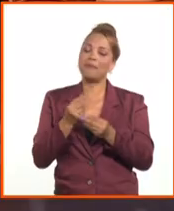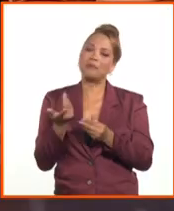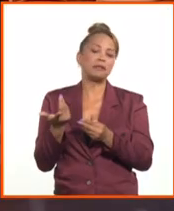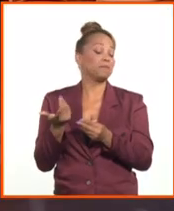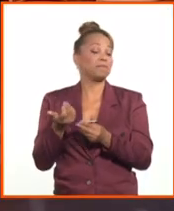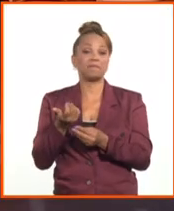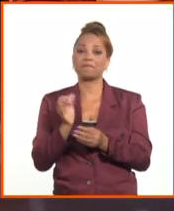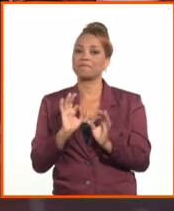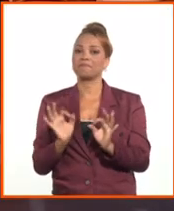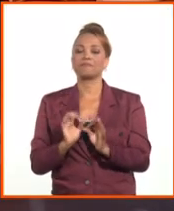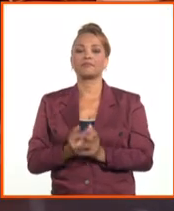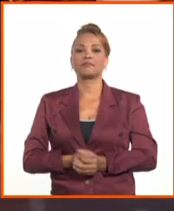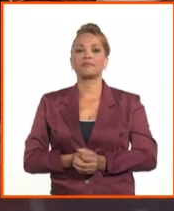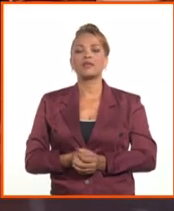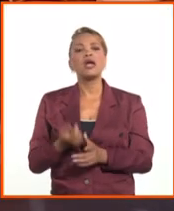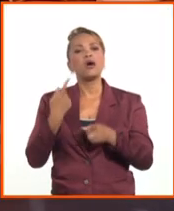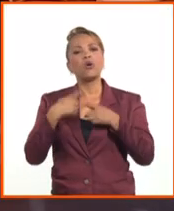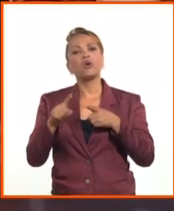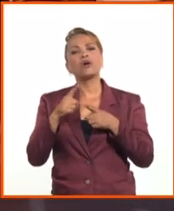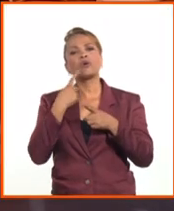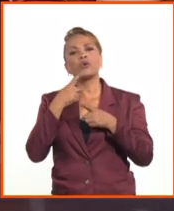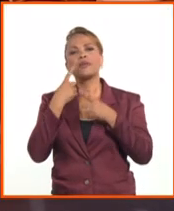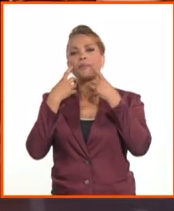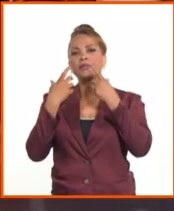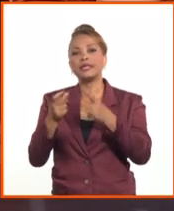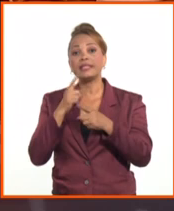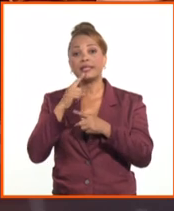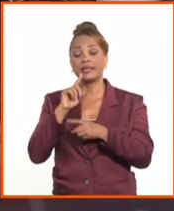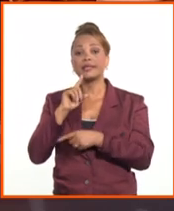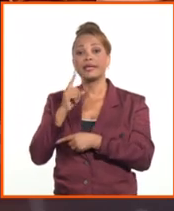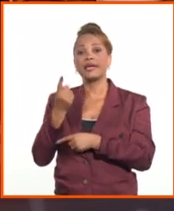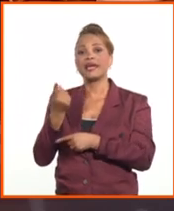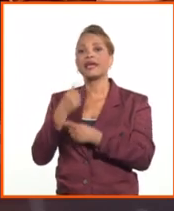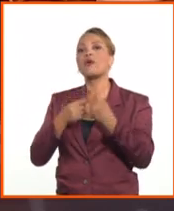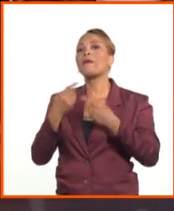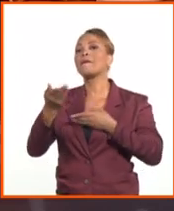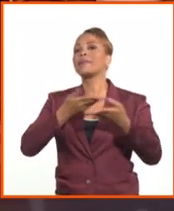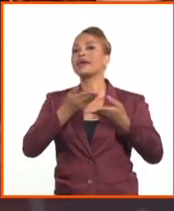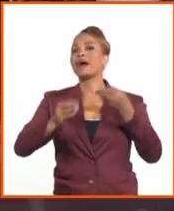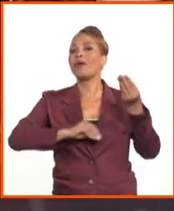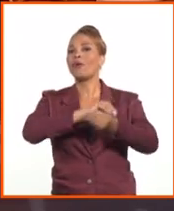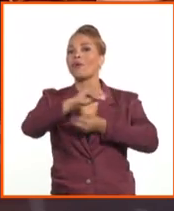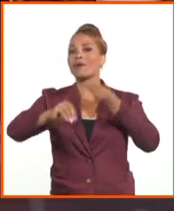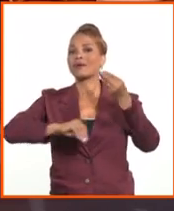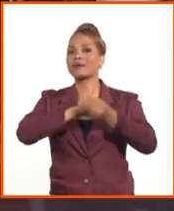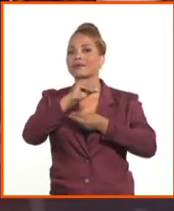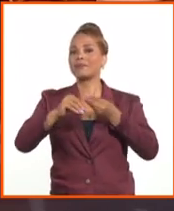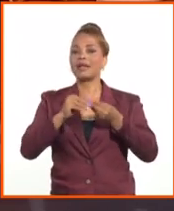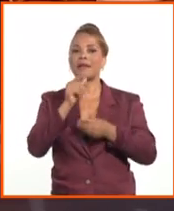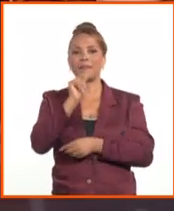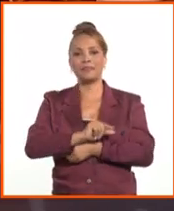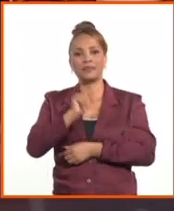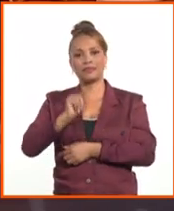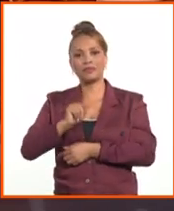elemento importante, ministro, es que esto que estamos hablando es un mercado cambiario para las personas,